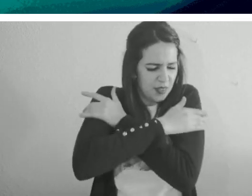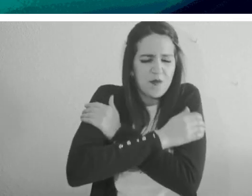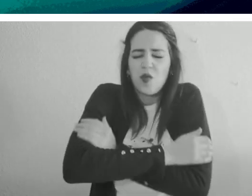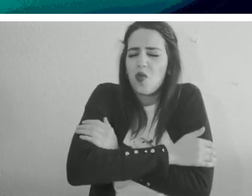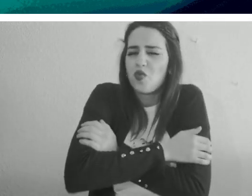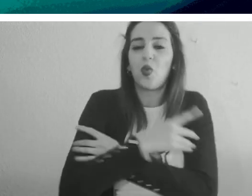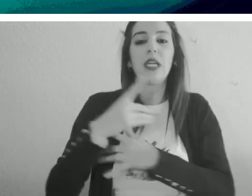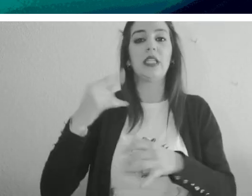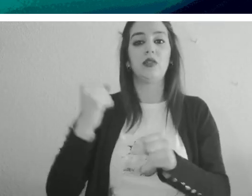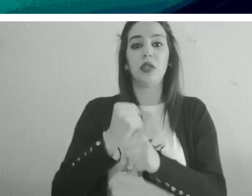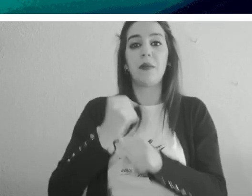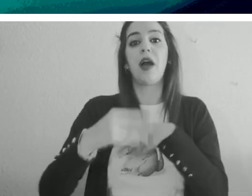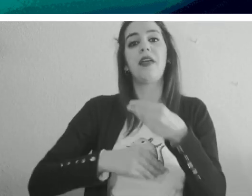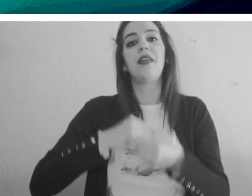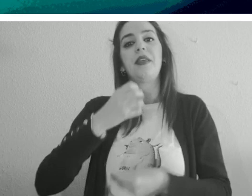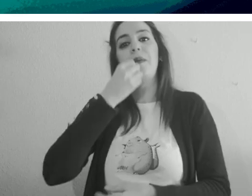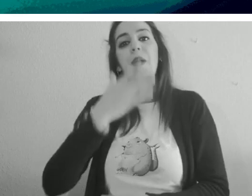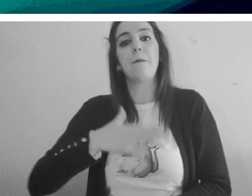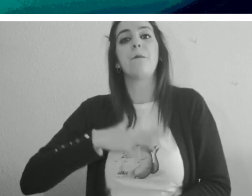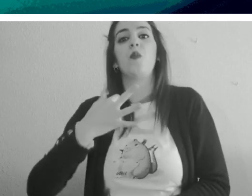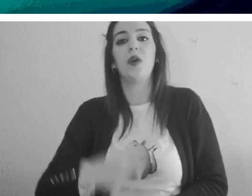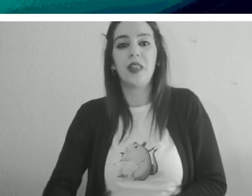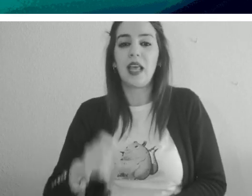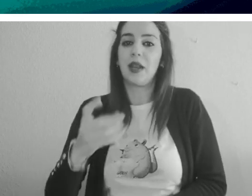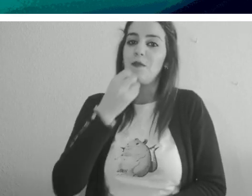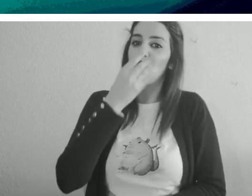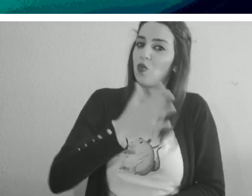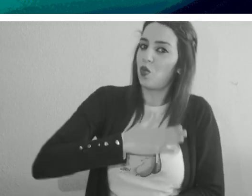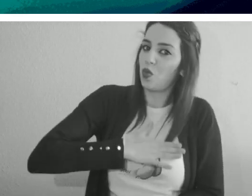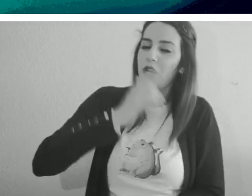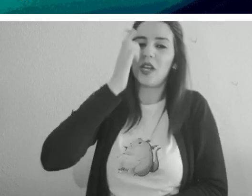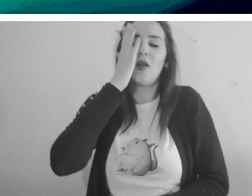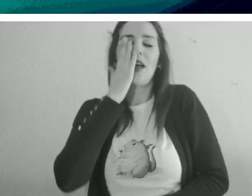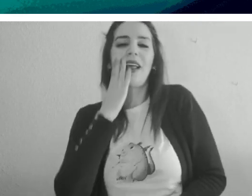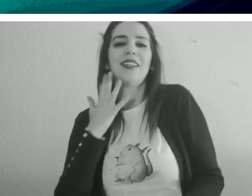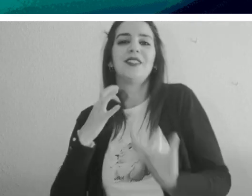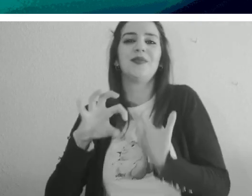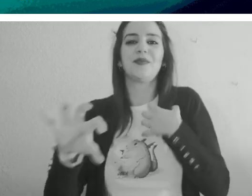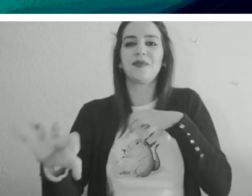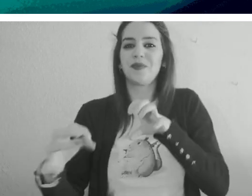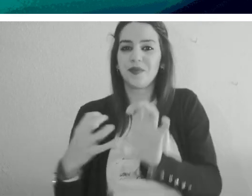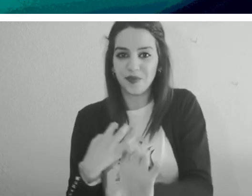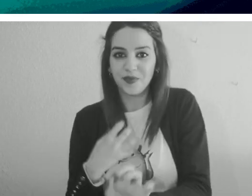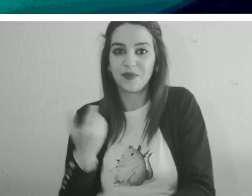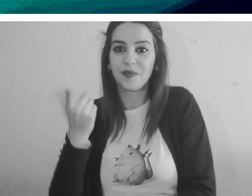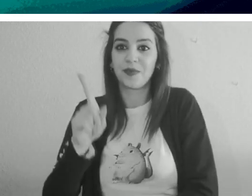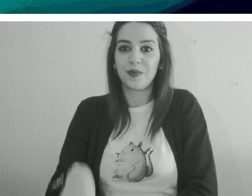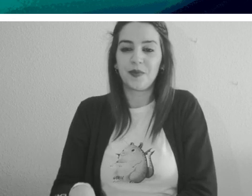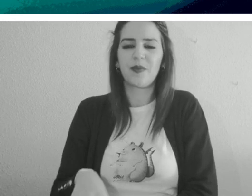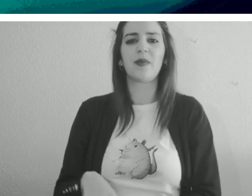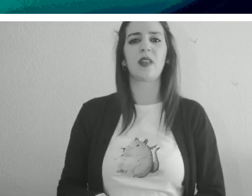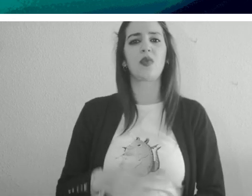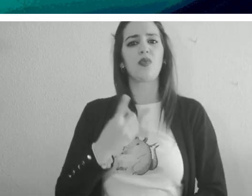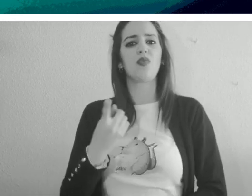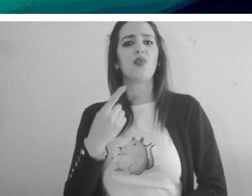su trabajo. Él es muy bueno, es cariñoso y empático. Una vez decidió continuar su